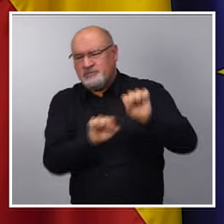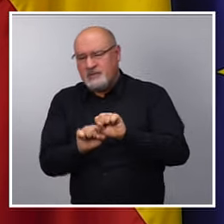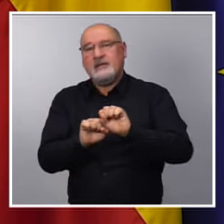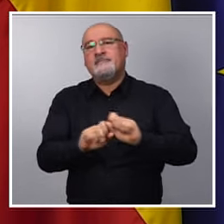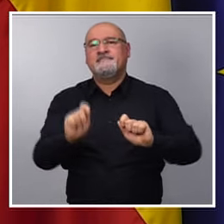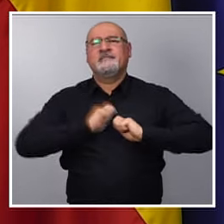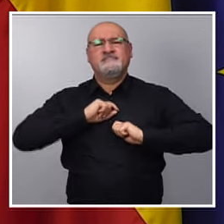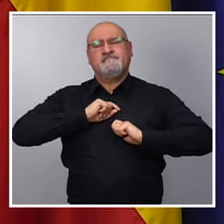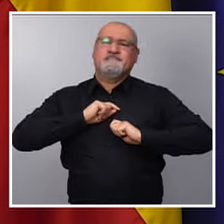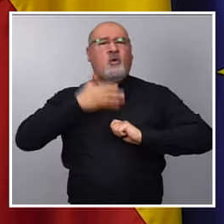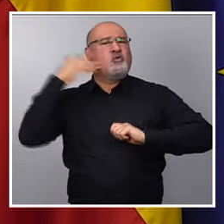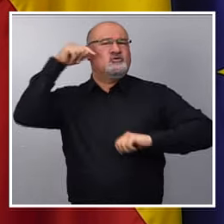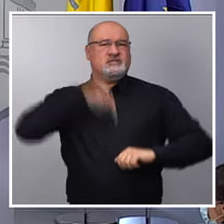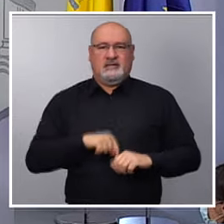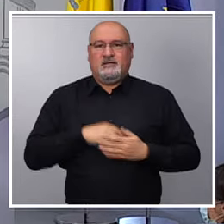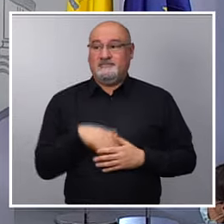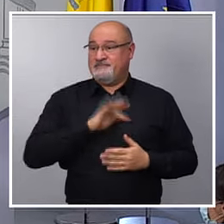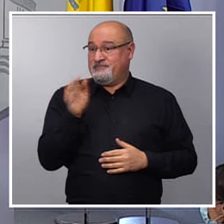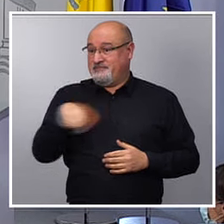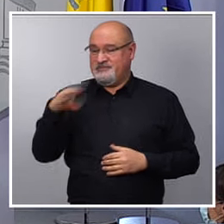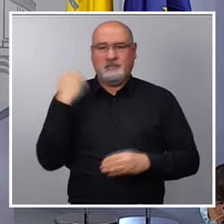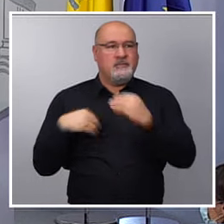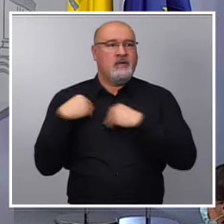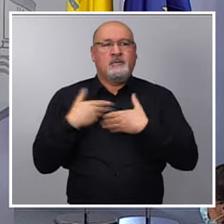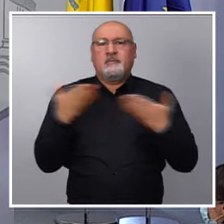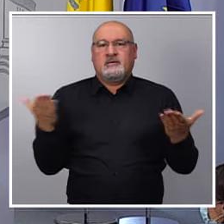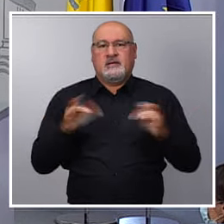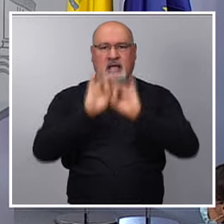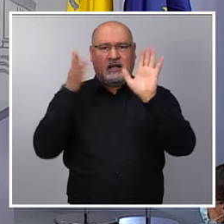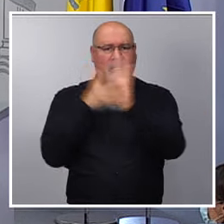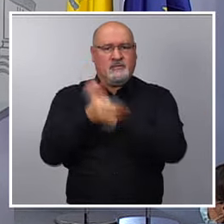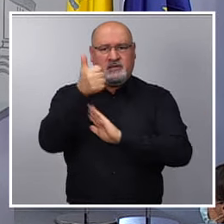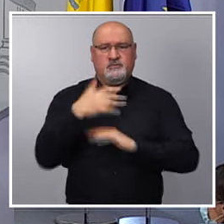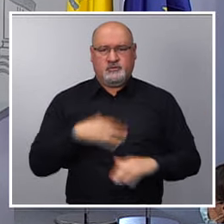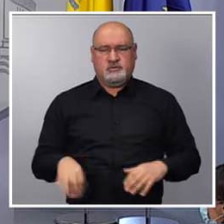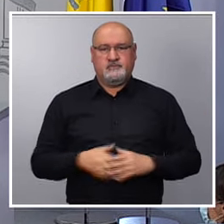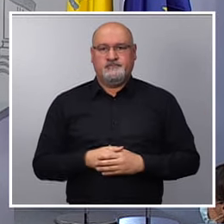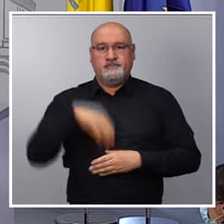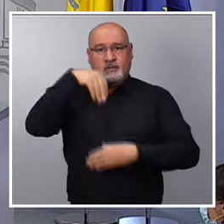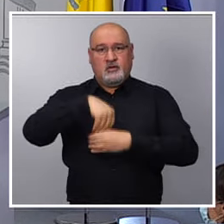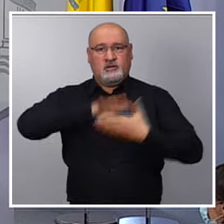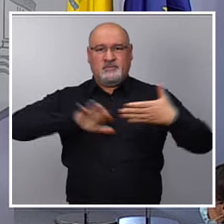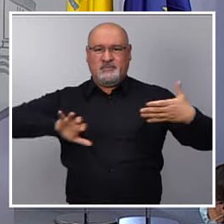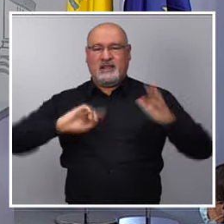orgullosos. Quedo a su disposición para cualquier aclaración sobre también los contenidos más específicos de la ley. Muchas gracias. Gracias.